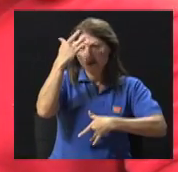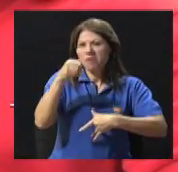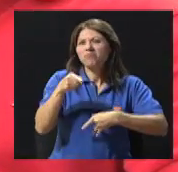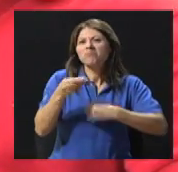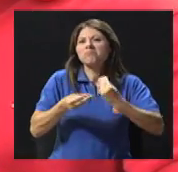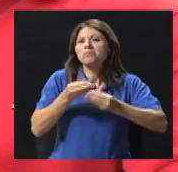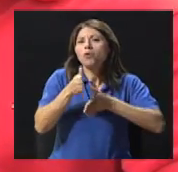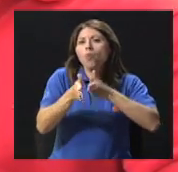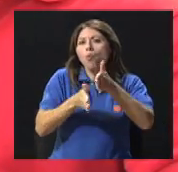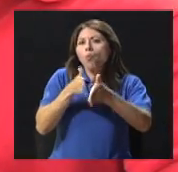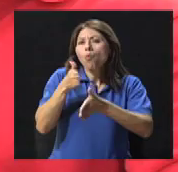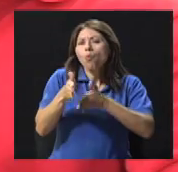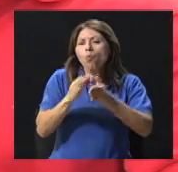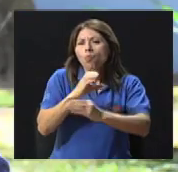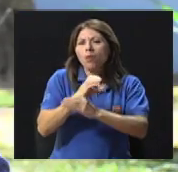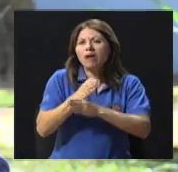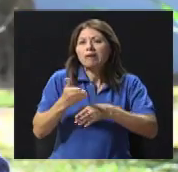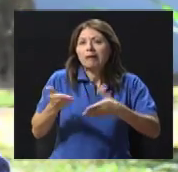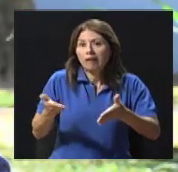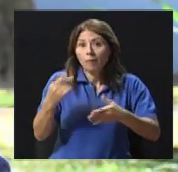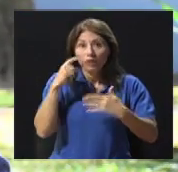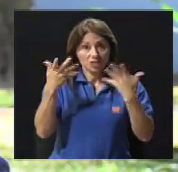Habíamos conversado que era de manera progresiva.